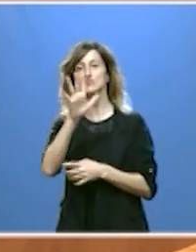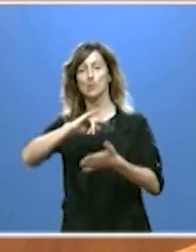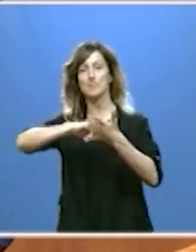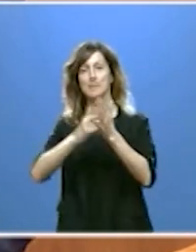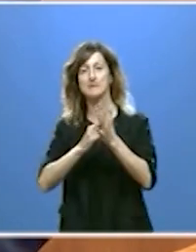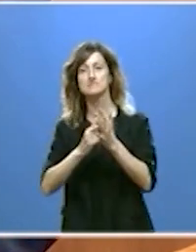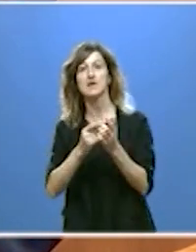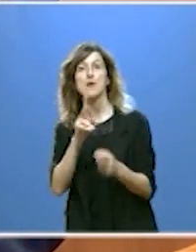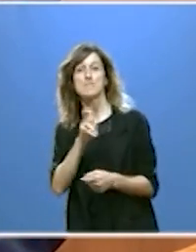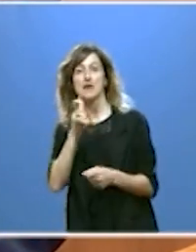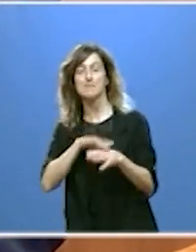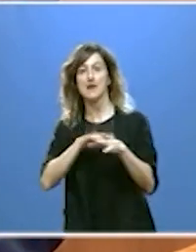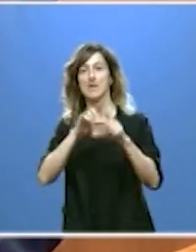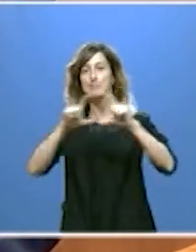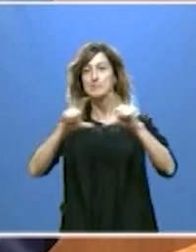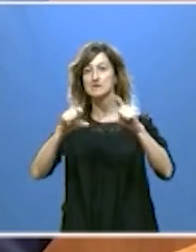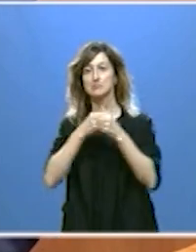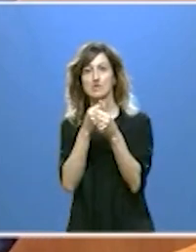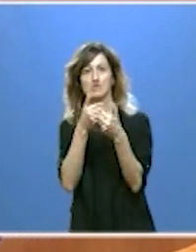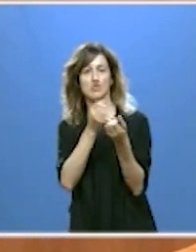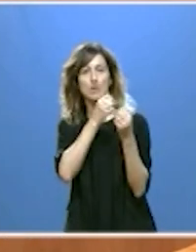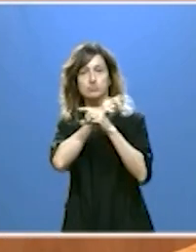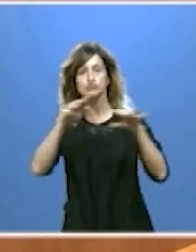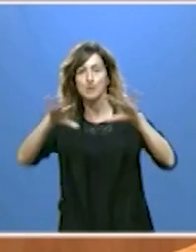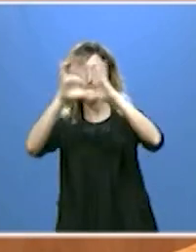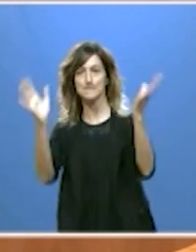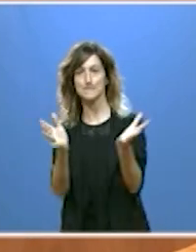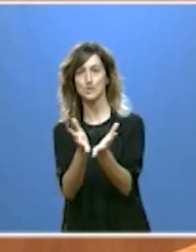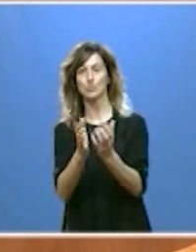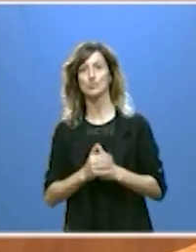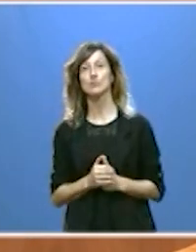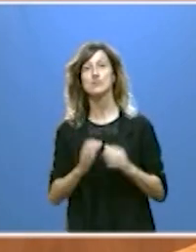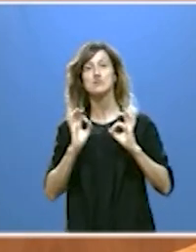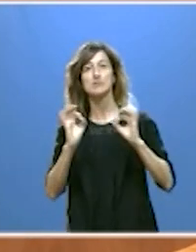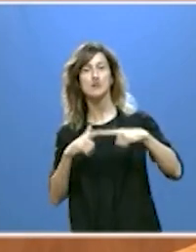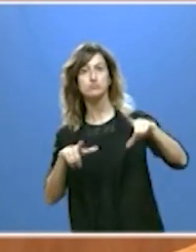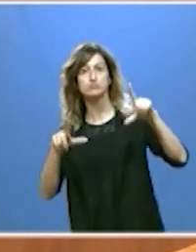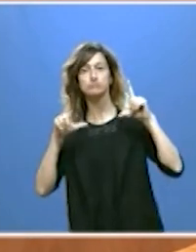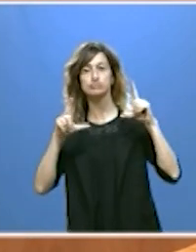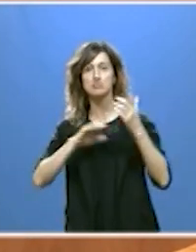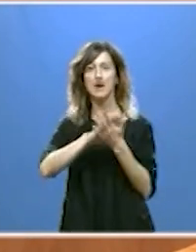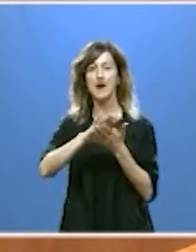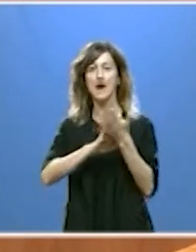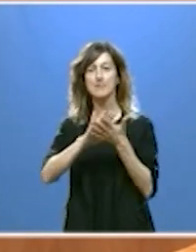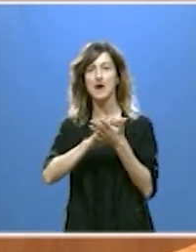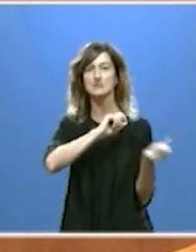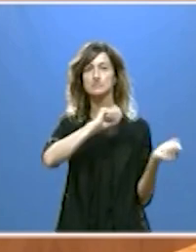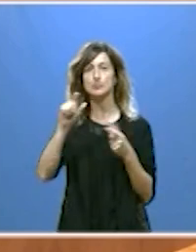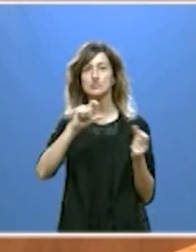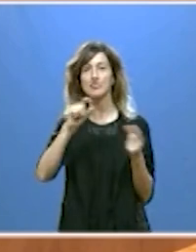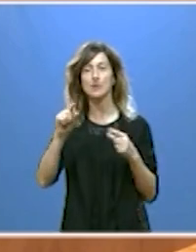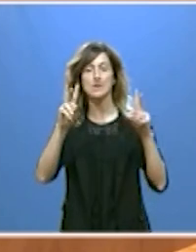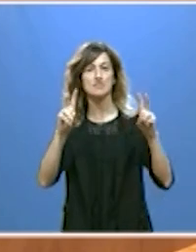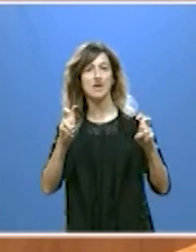nuestras empresas puedan abrirse al mundo. Y especial protagonismo hay que hablar en las exportaciones de nuestro